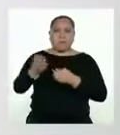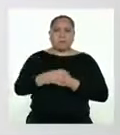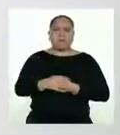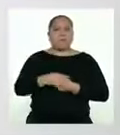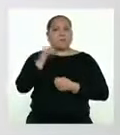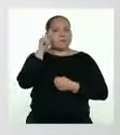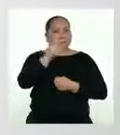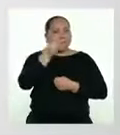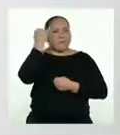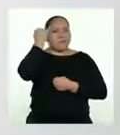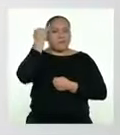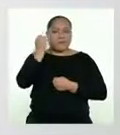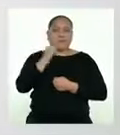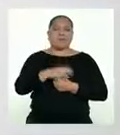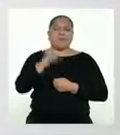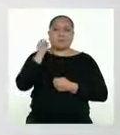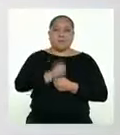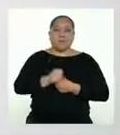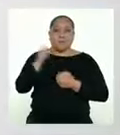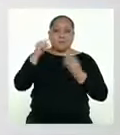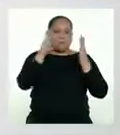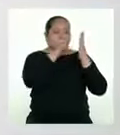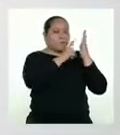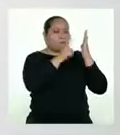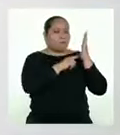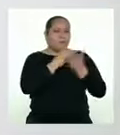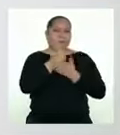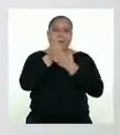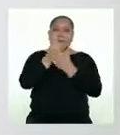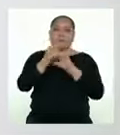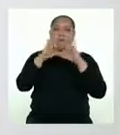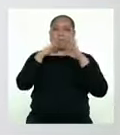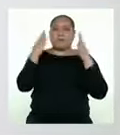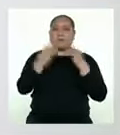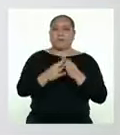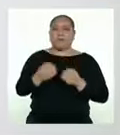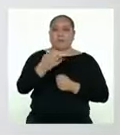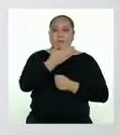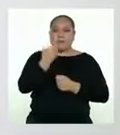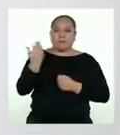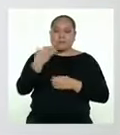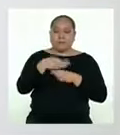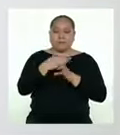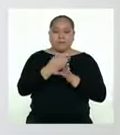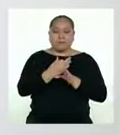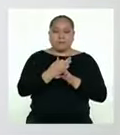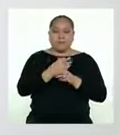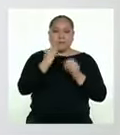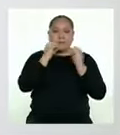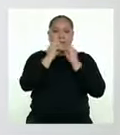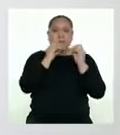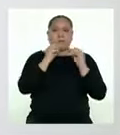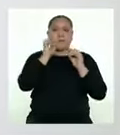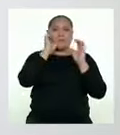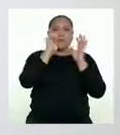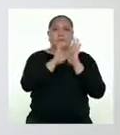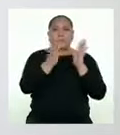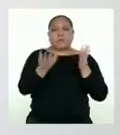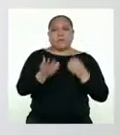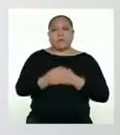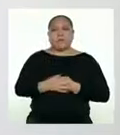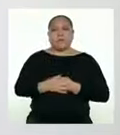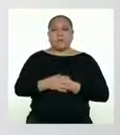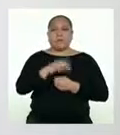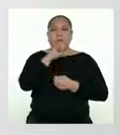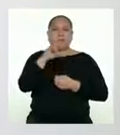Esa es la idea, Abril. Que la lectura ayude a las familias a manejar mejor algunas situaciones cotidianas. Como por ejemplo,